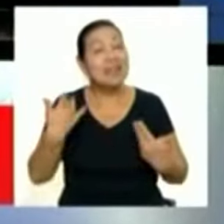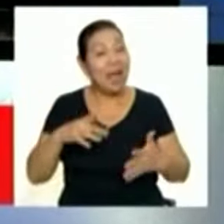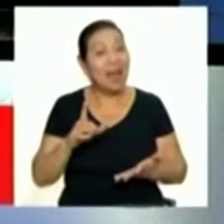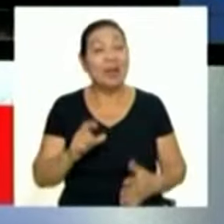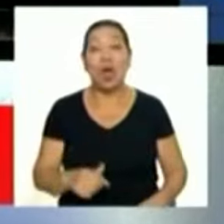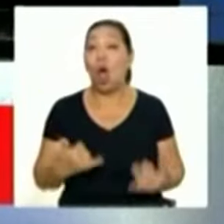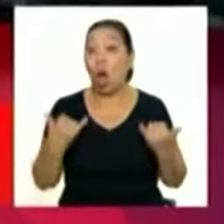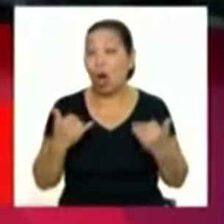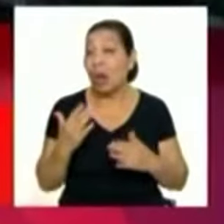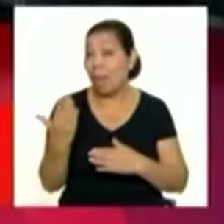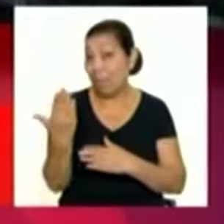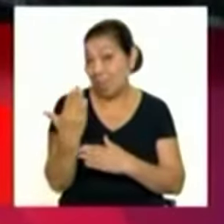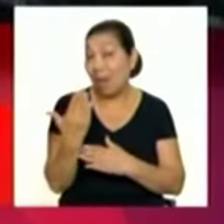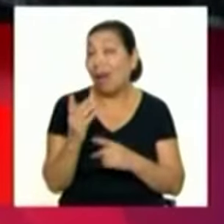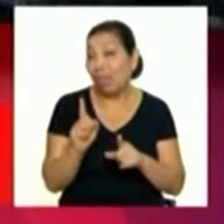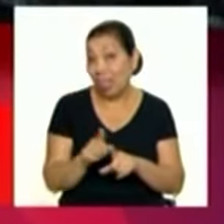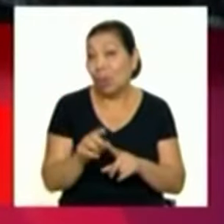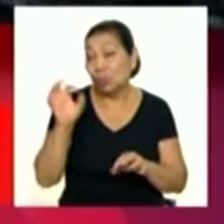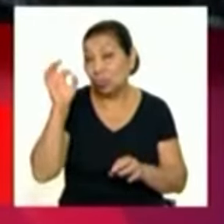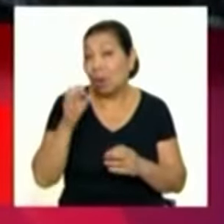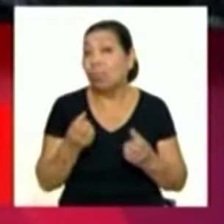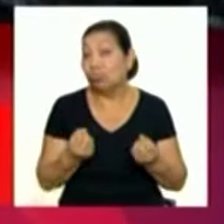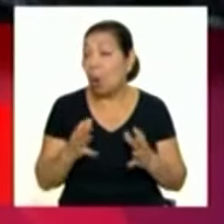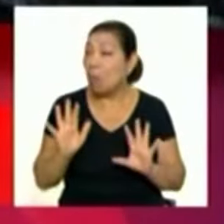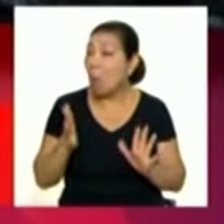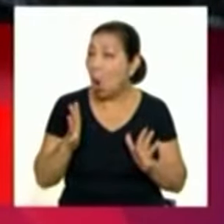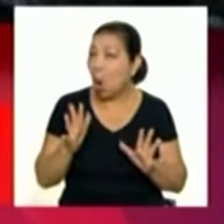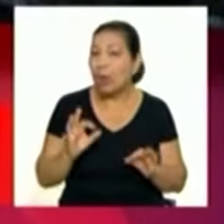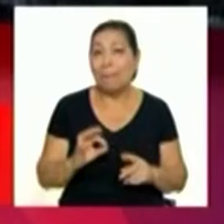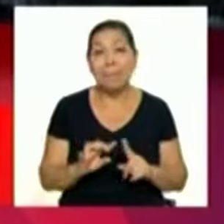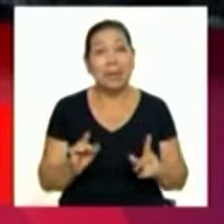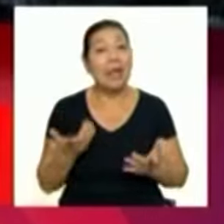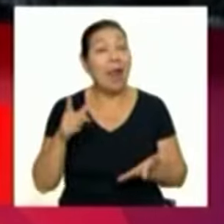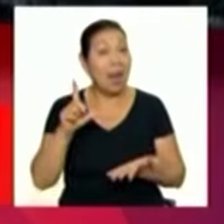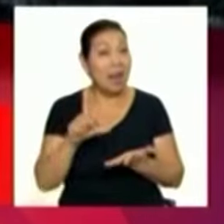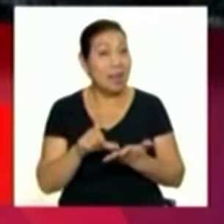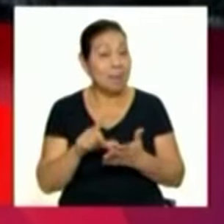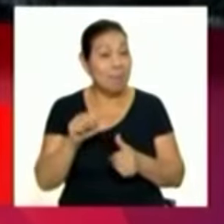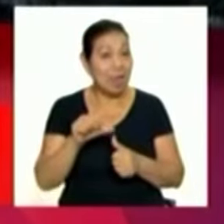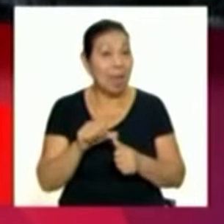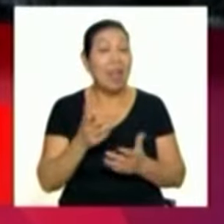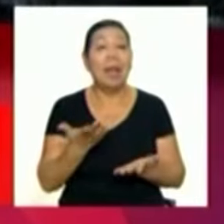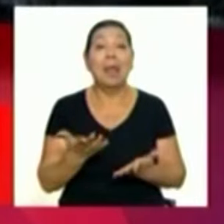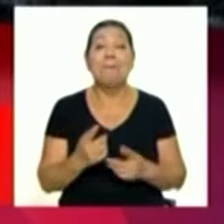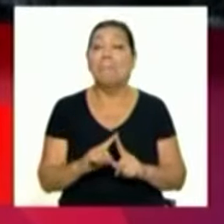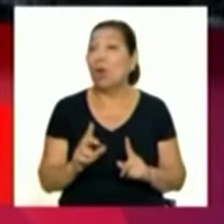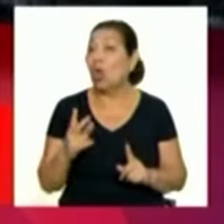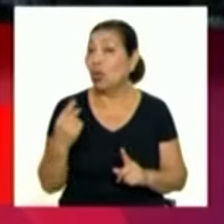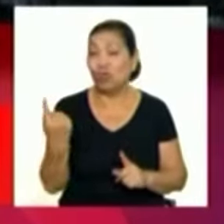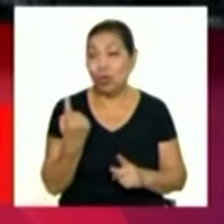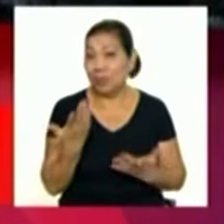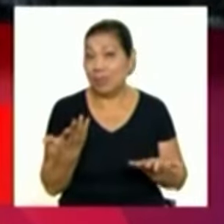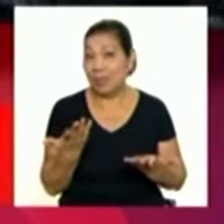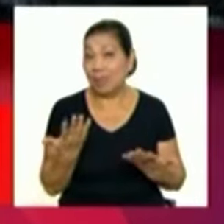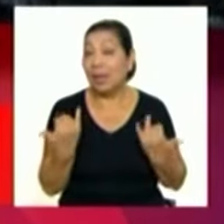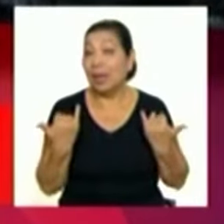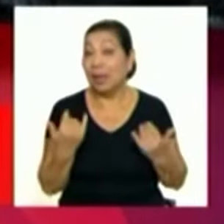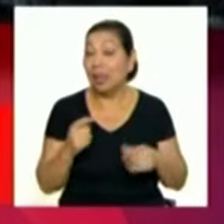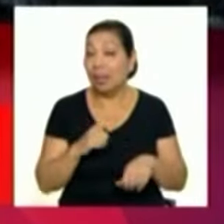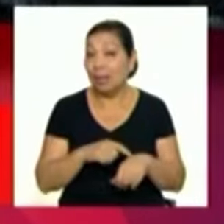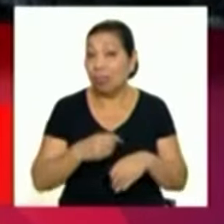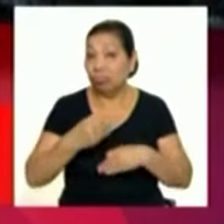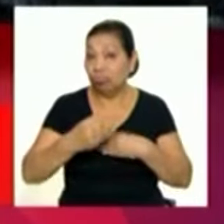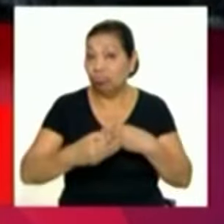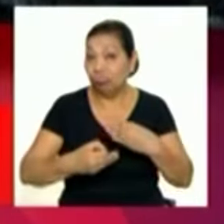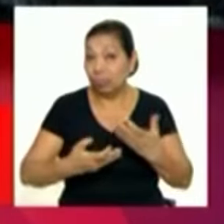allá. El día de hoy en la mañana también tuvimos una llovizna bastante ligera, reporte sobre todo en Lima Centro, Lima Este, y no solamente eso, en este periodo